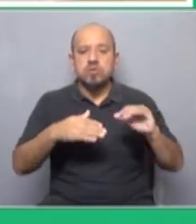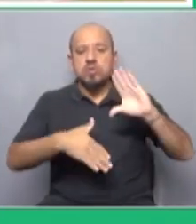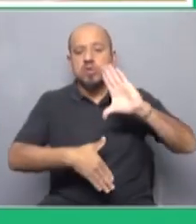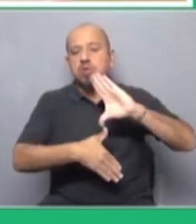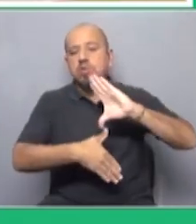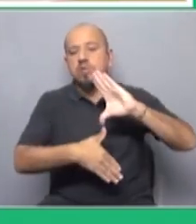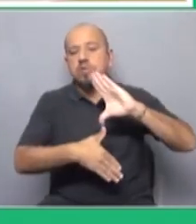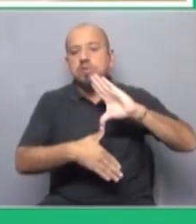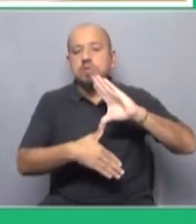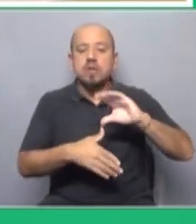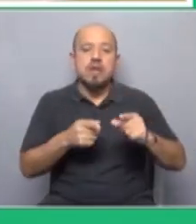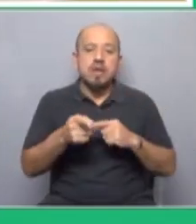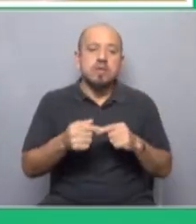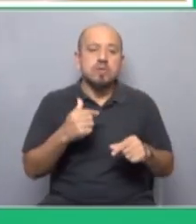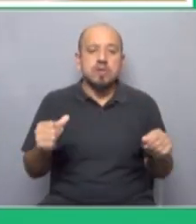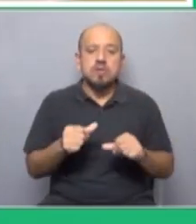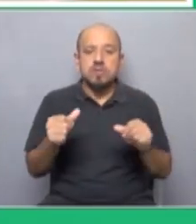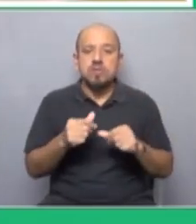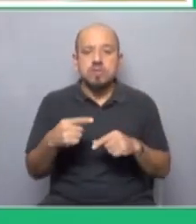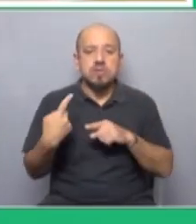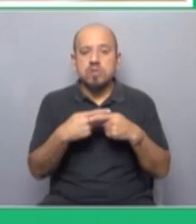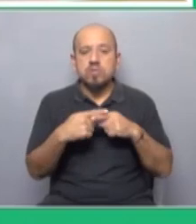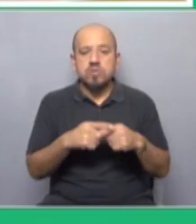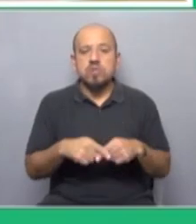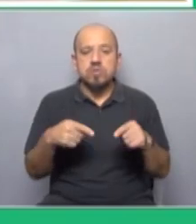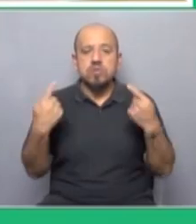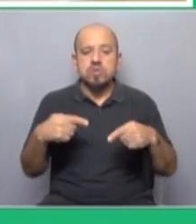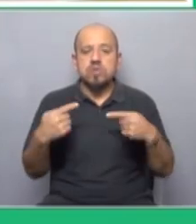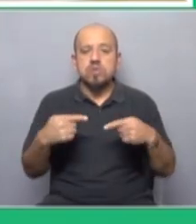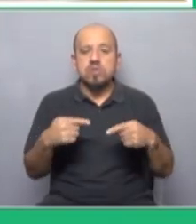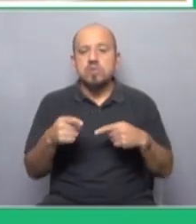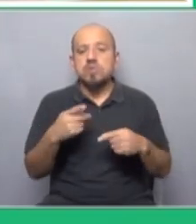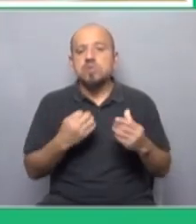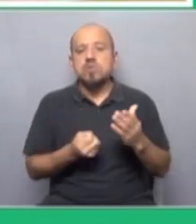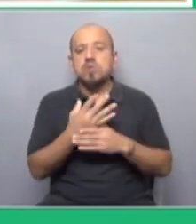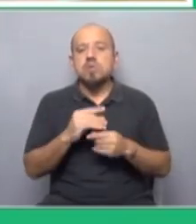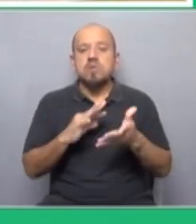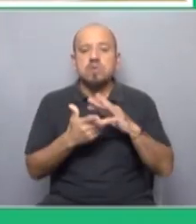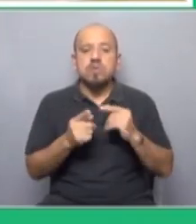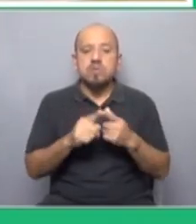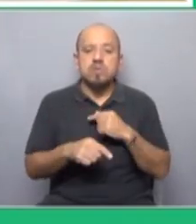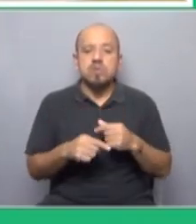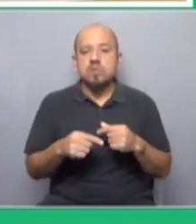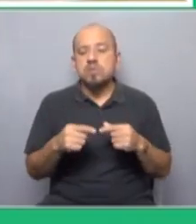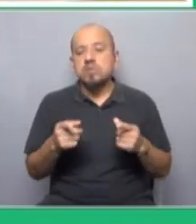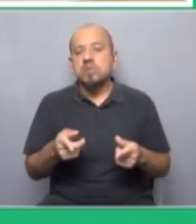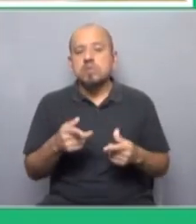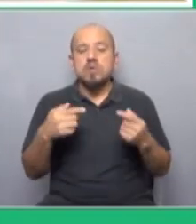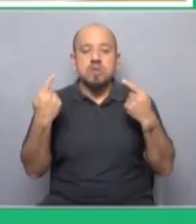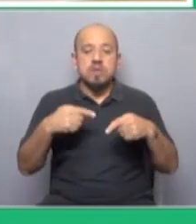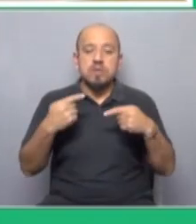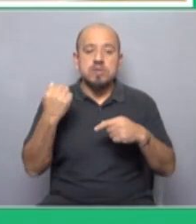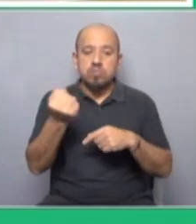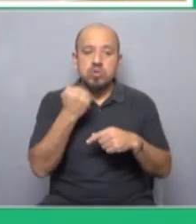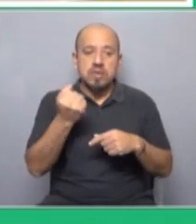y bueno así hacemos estas sinergias estas discusiones y estos debates sobre un nuevo modelo de desarrollo que es parte de lo que entendemos importante